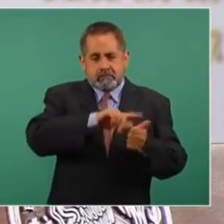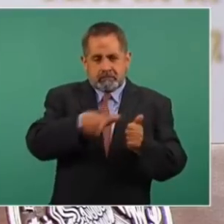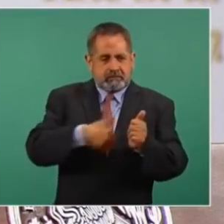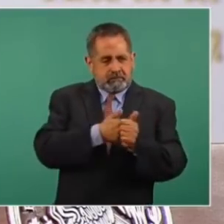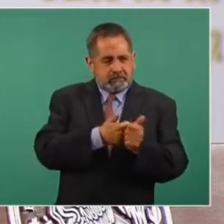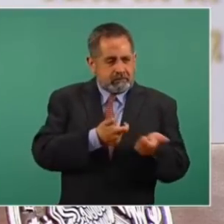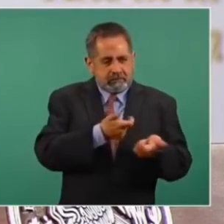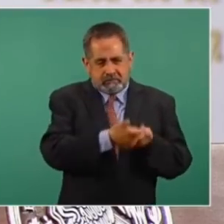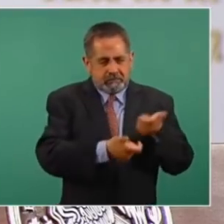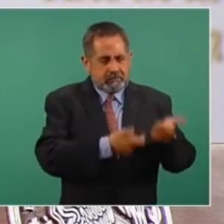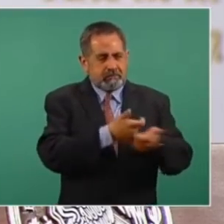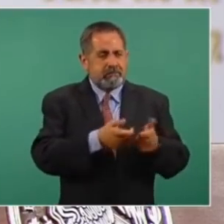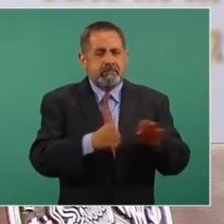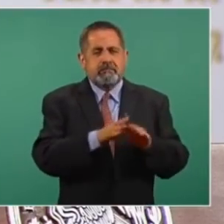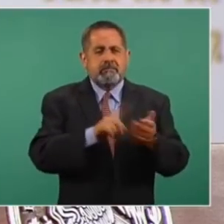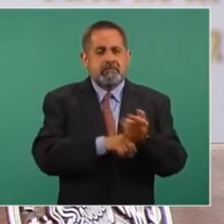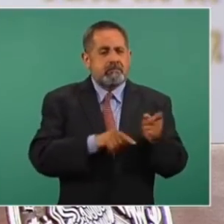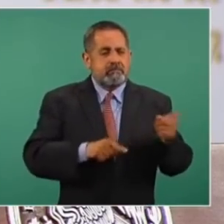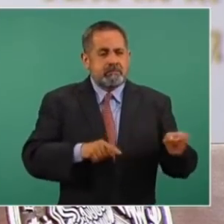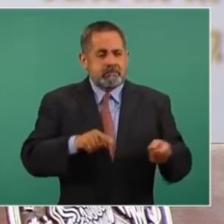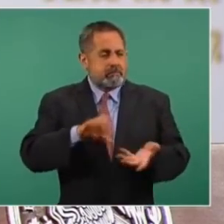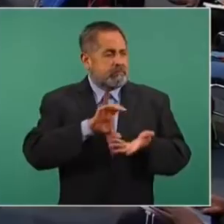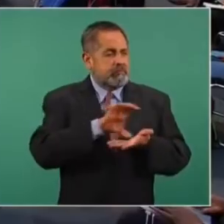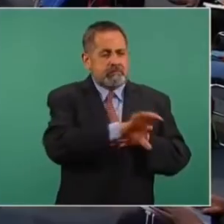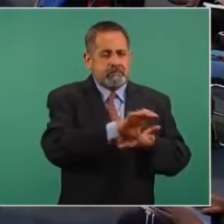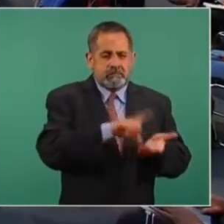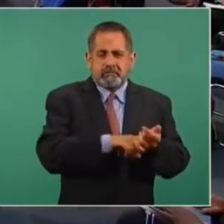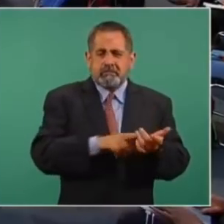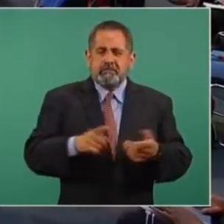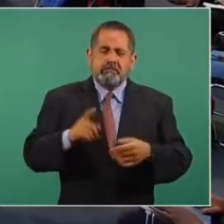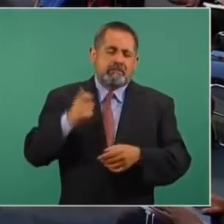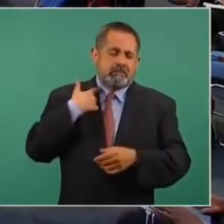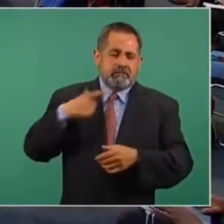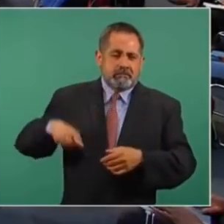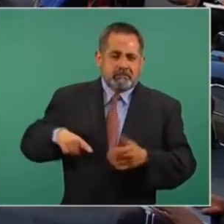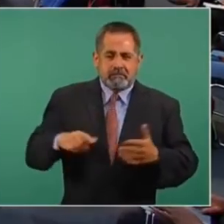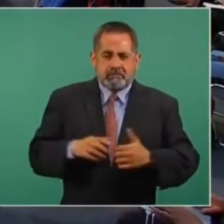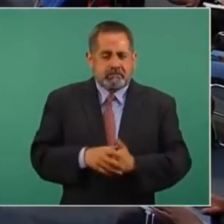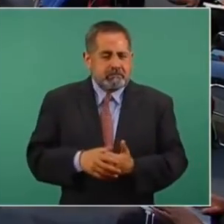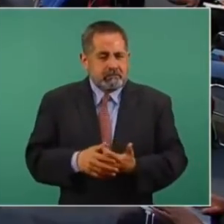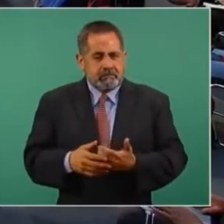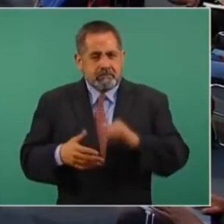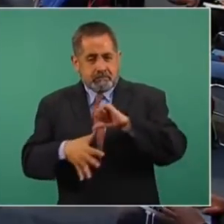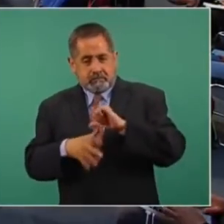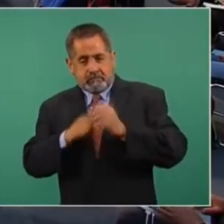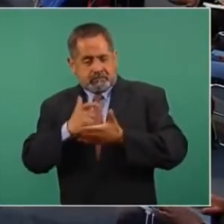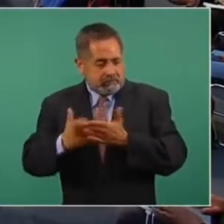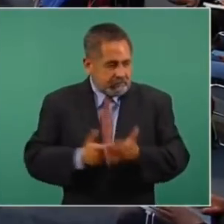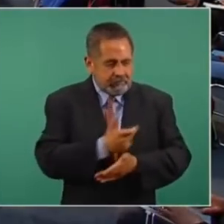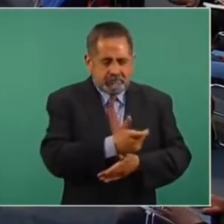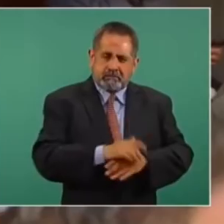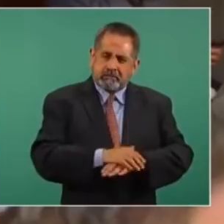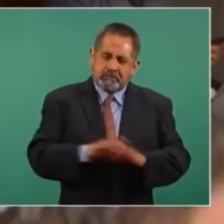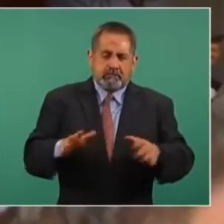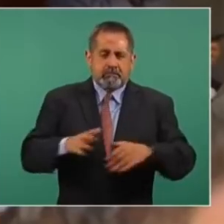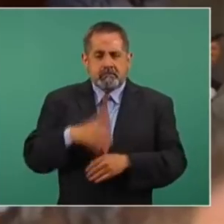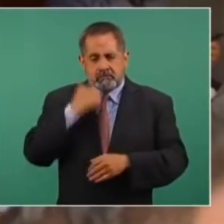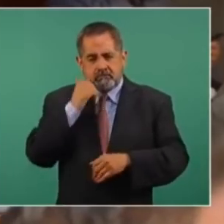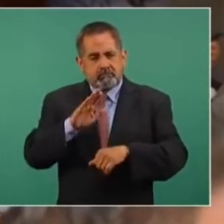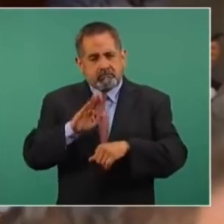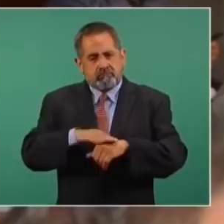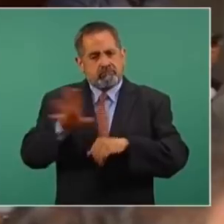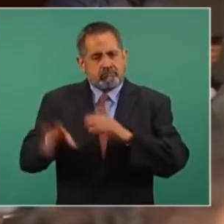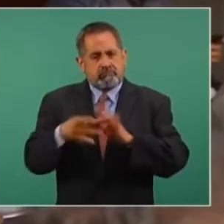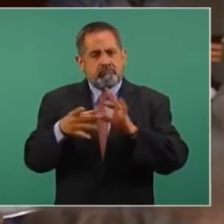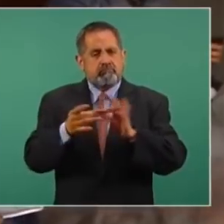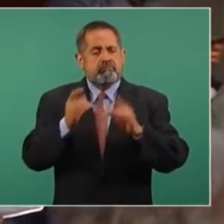triangulado indirectamente de recursos públicos latinos. Entonces, yo quisiera complementar